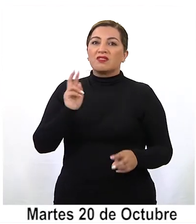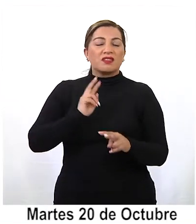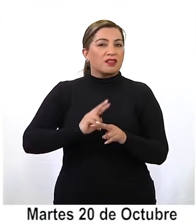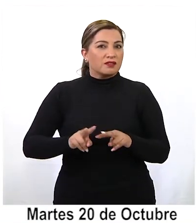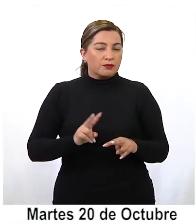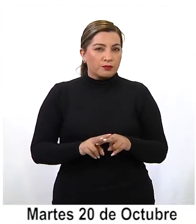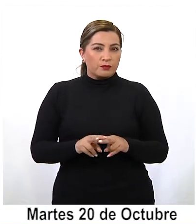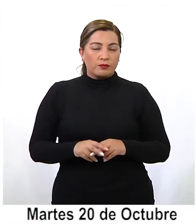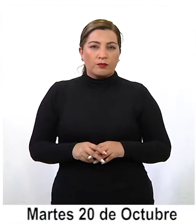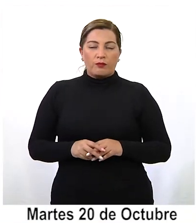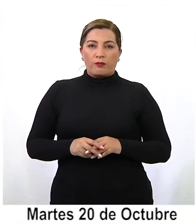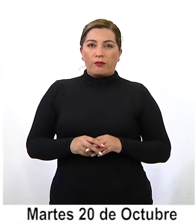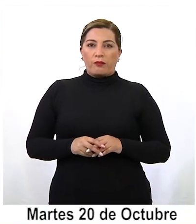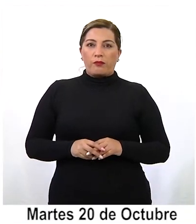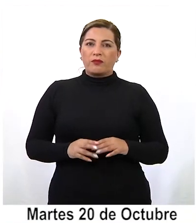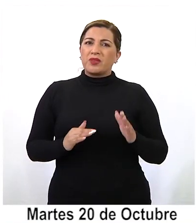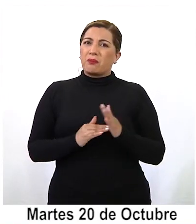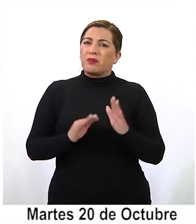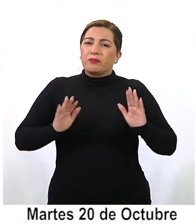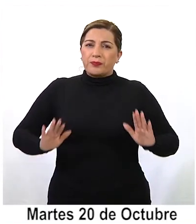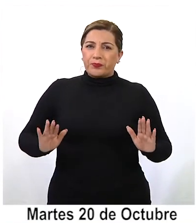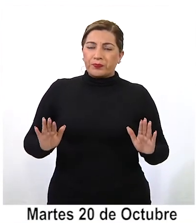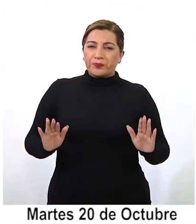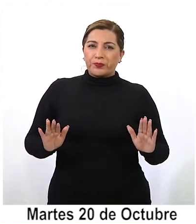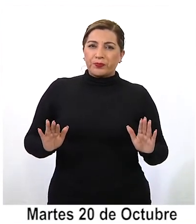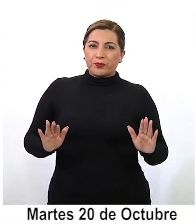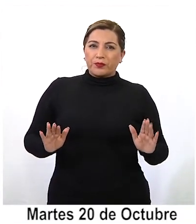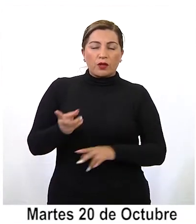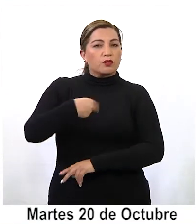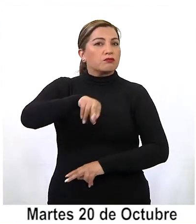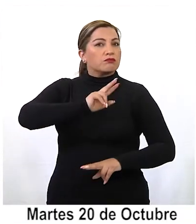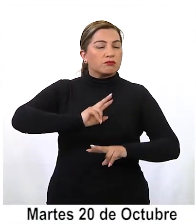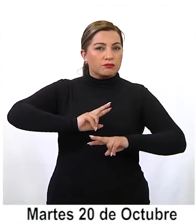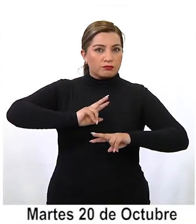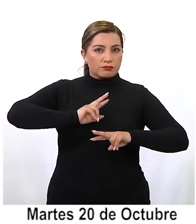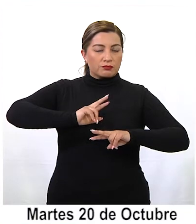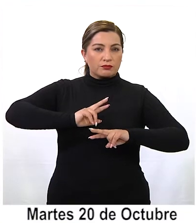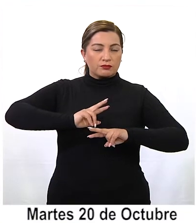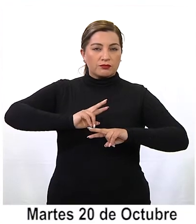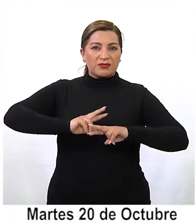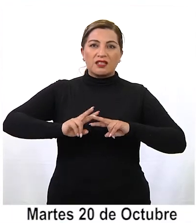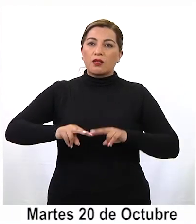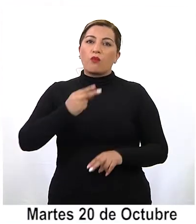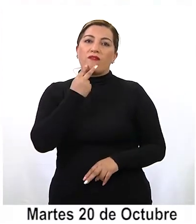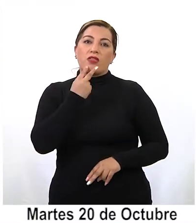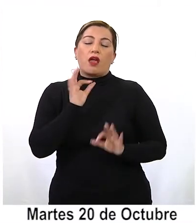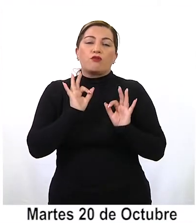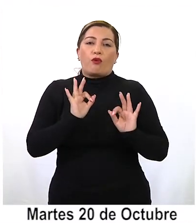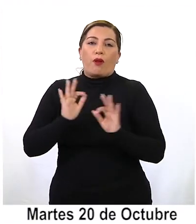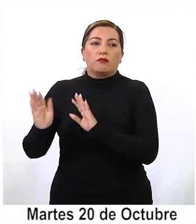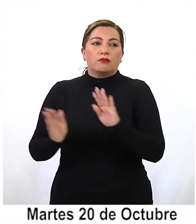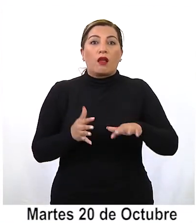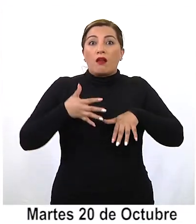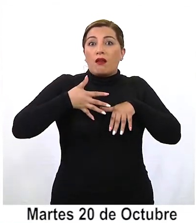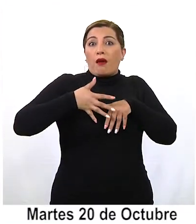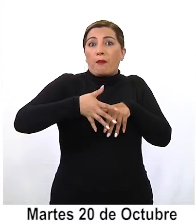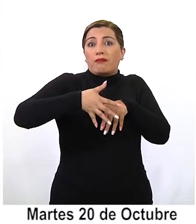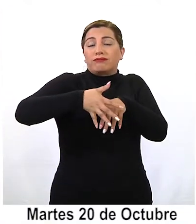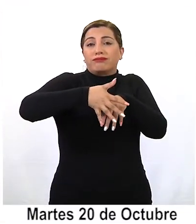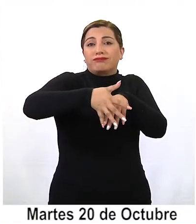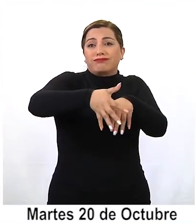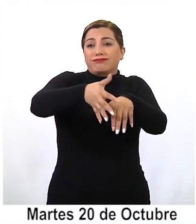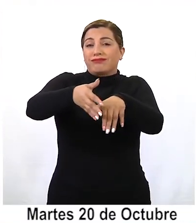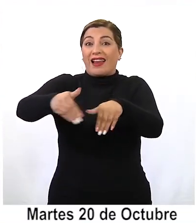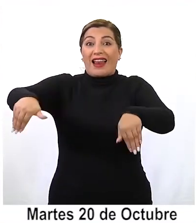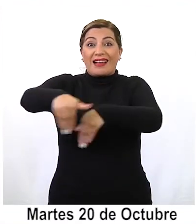llevando adelante es que paren y que logremos tener una vida normal. La marcha recorrió las principales